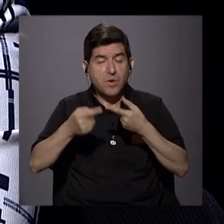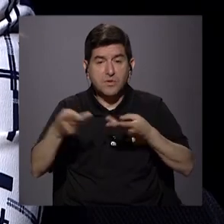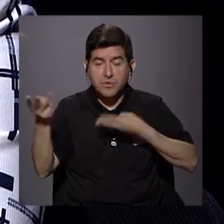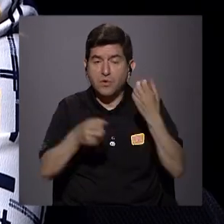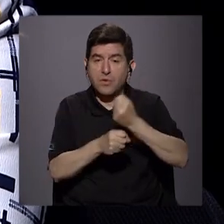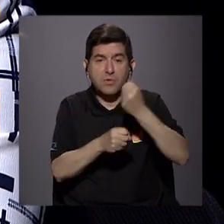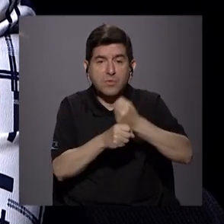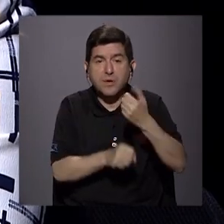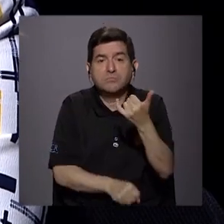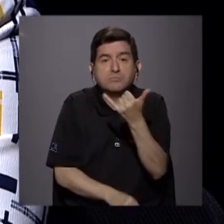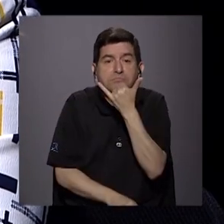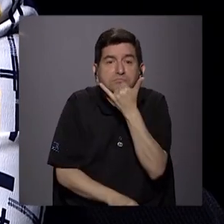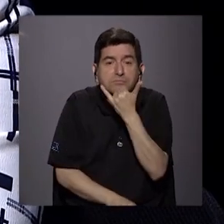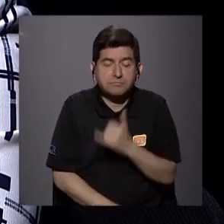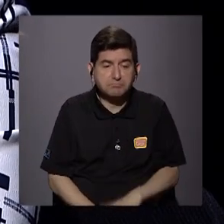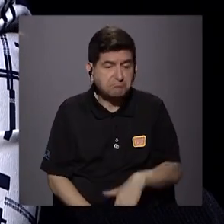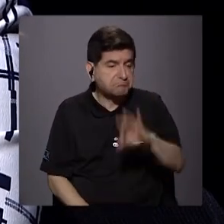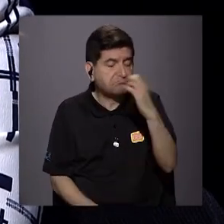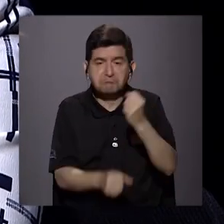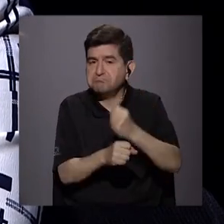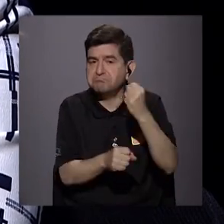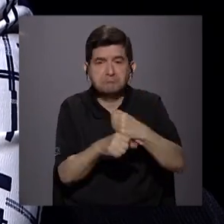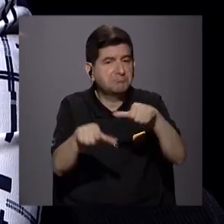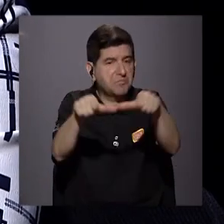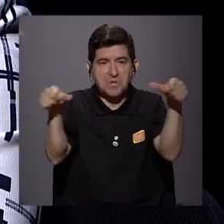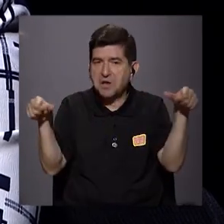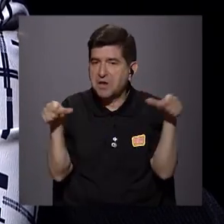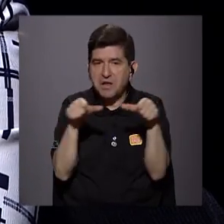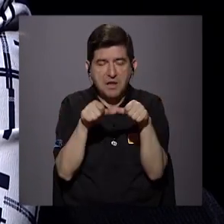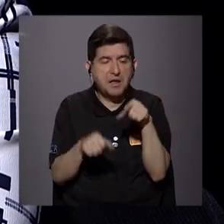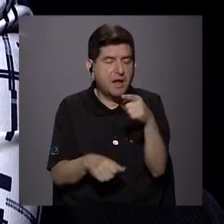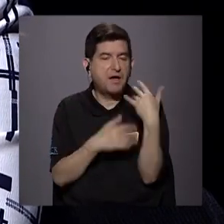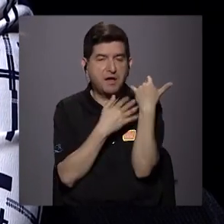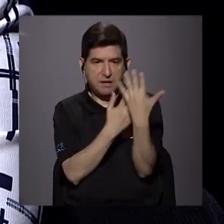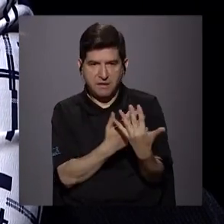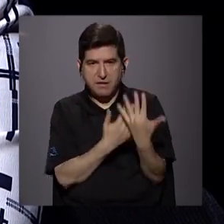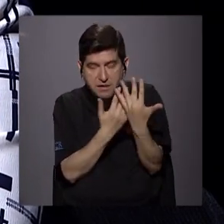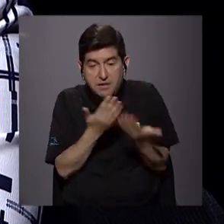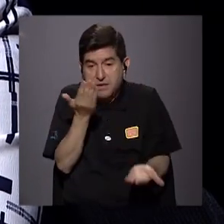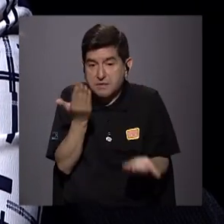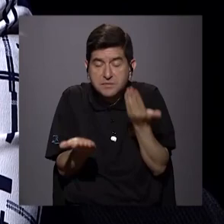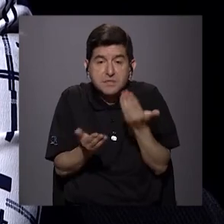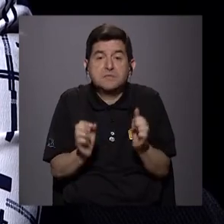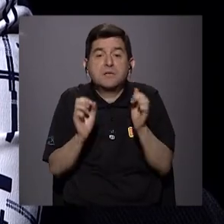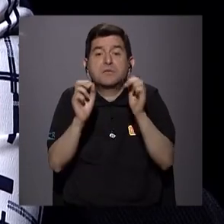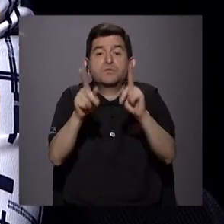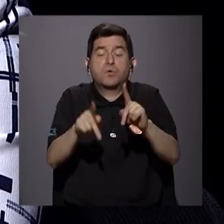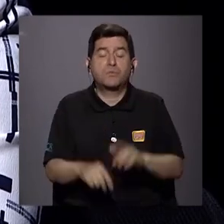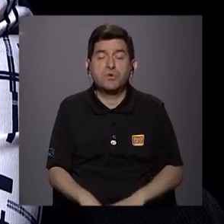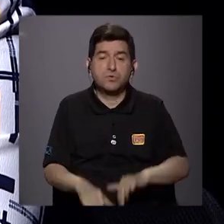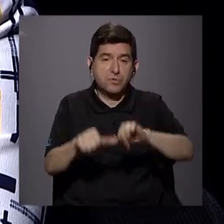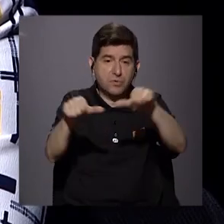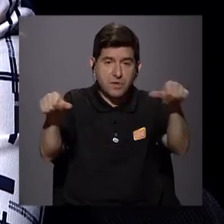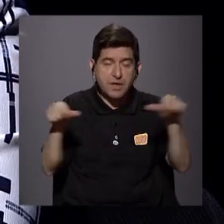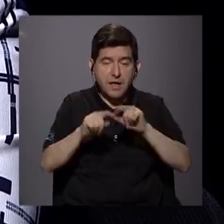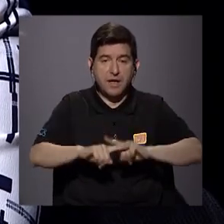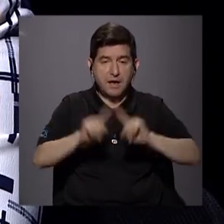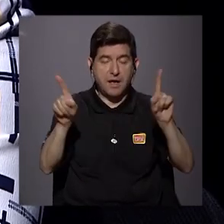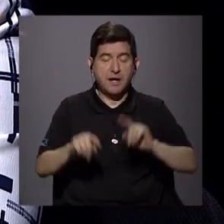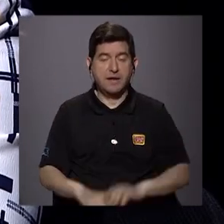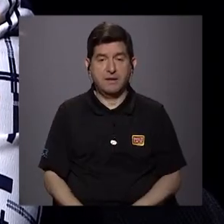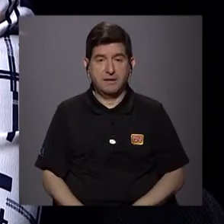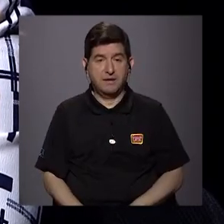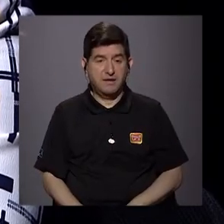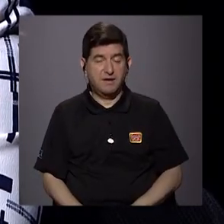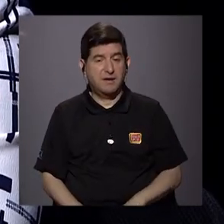laboral, resulta que no encuentran trabajo en el área, digamos, que esperaban. Tal vez hay oportunidades en áreas diferentes, pero esas